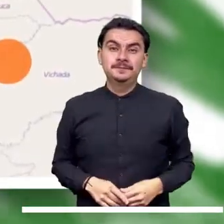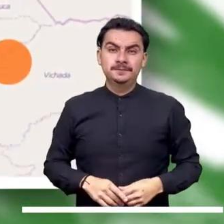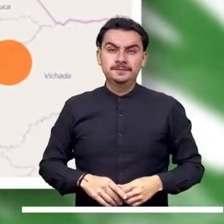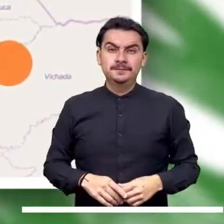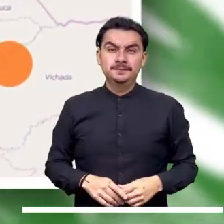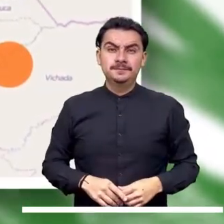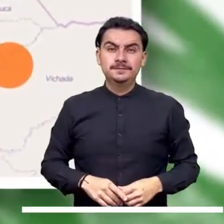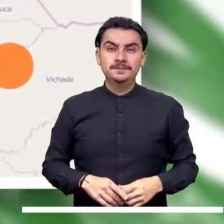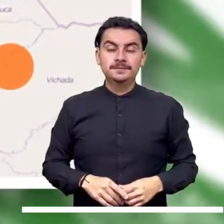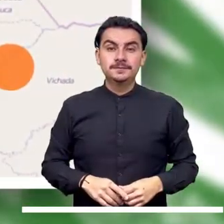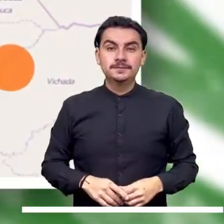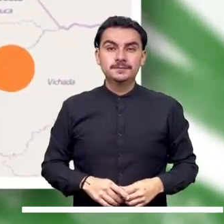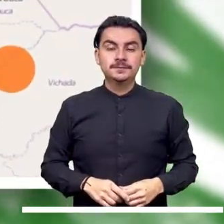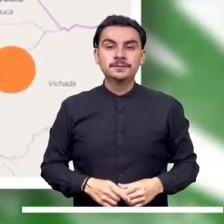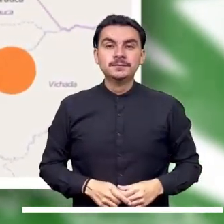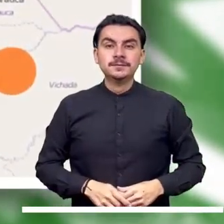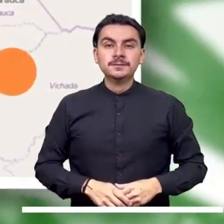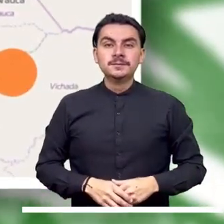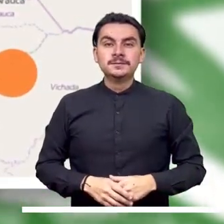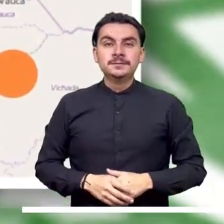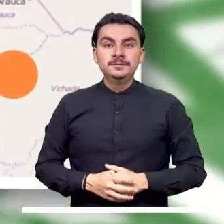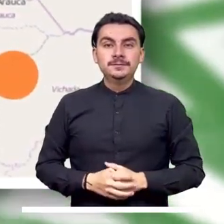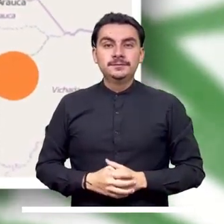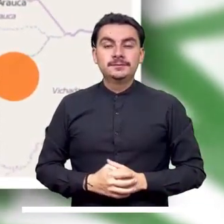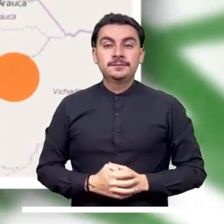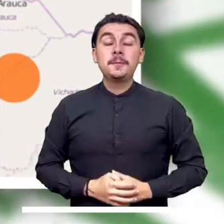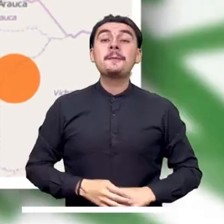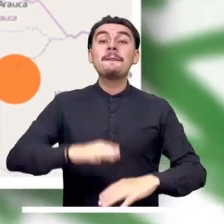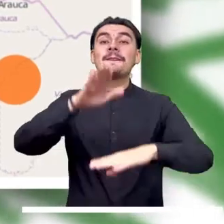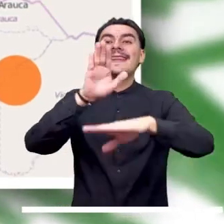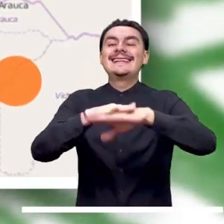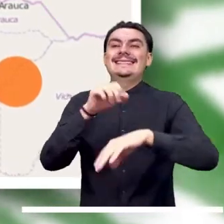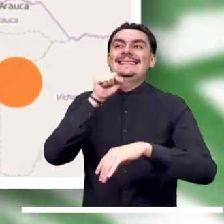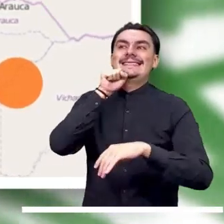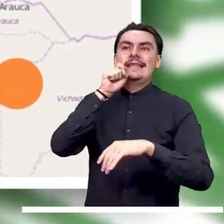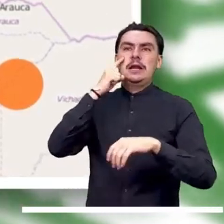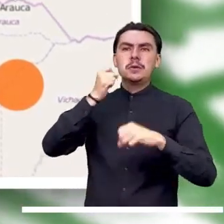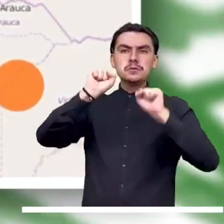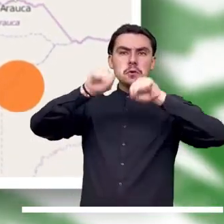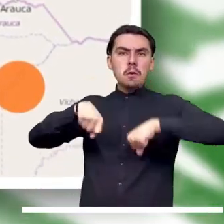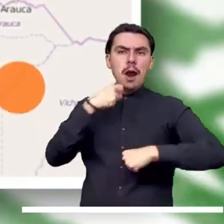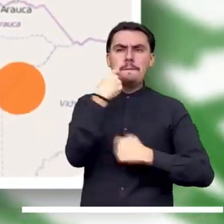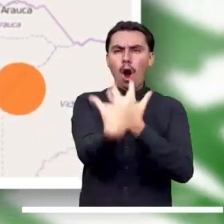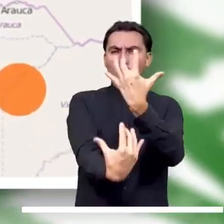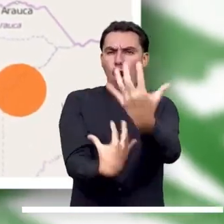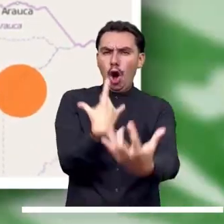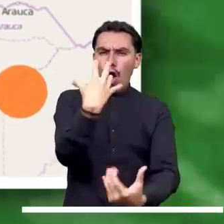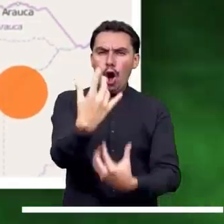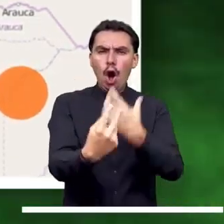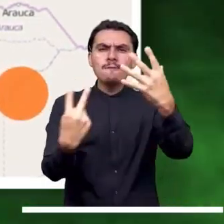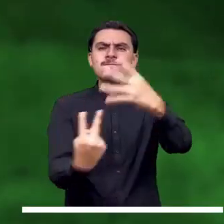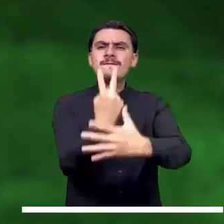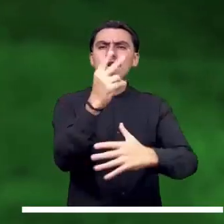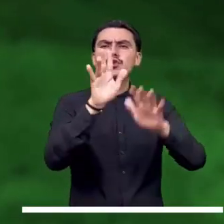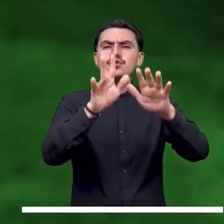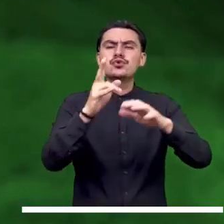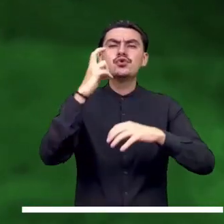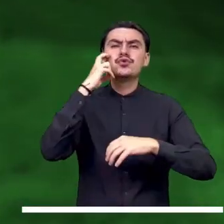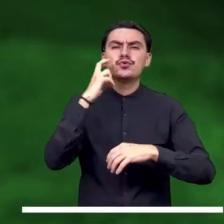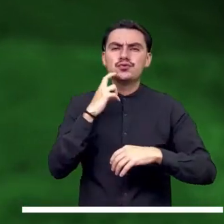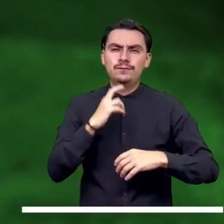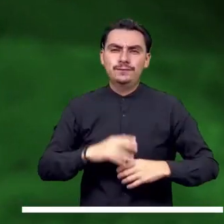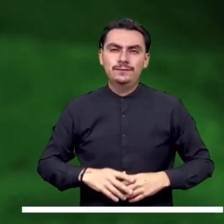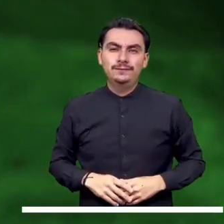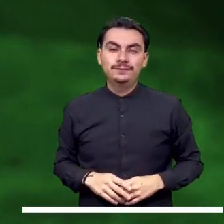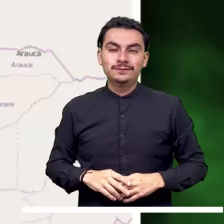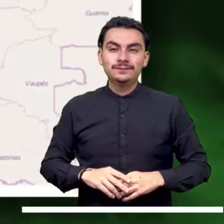probables incendios en la cobertura vegetal de la región Caribe, Norte de Santander, Bichada y Casanare. Máxima